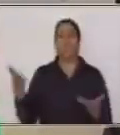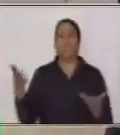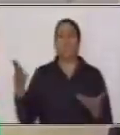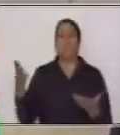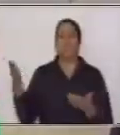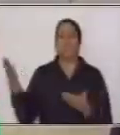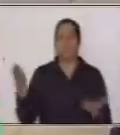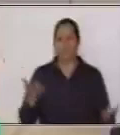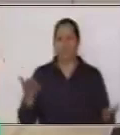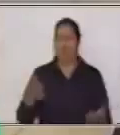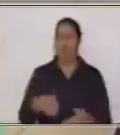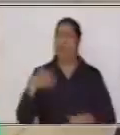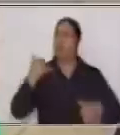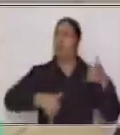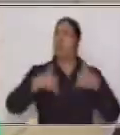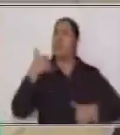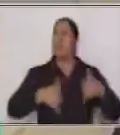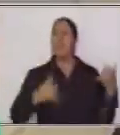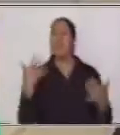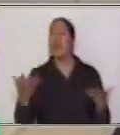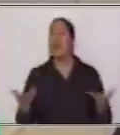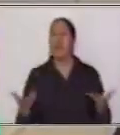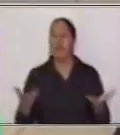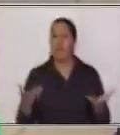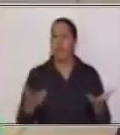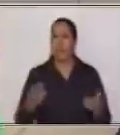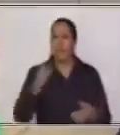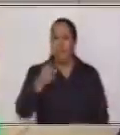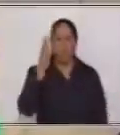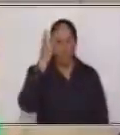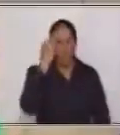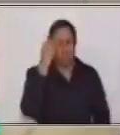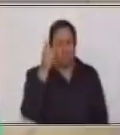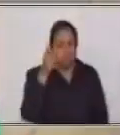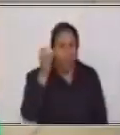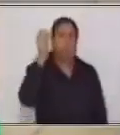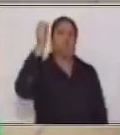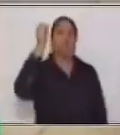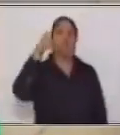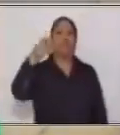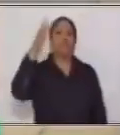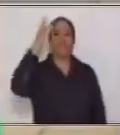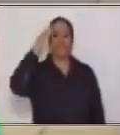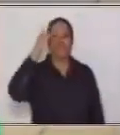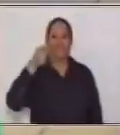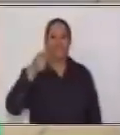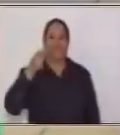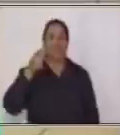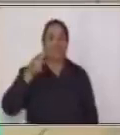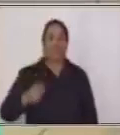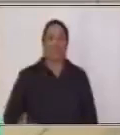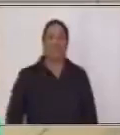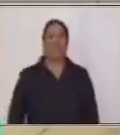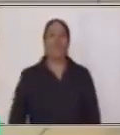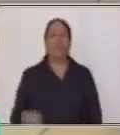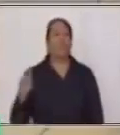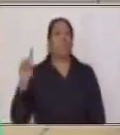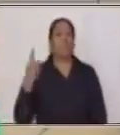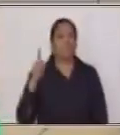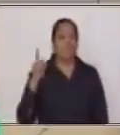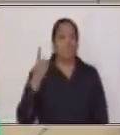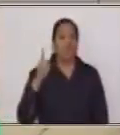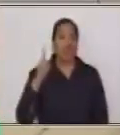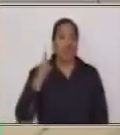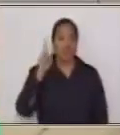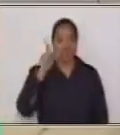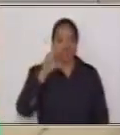El juego de adivina adivinador. Vamos a sacar primero una